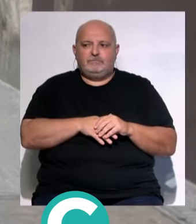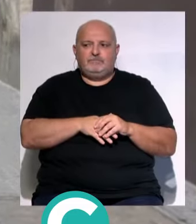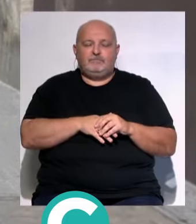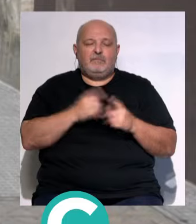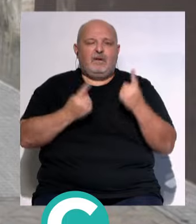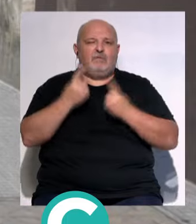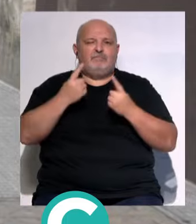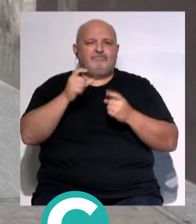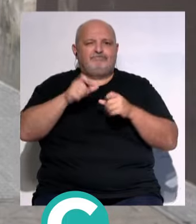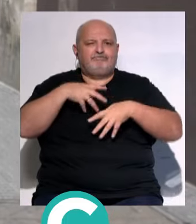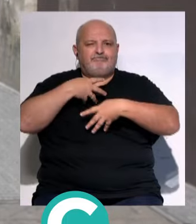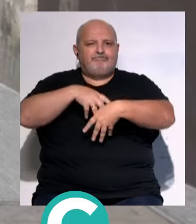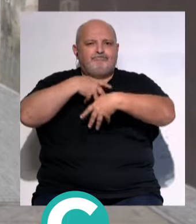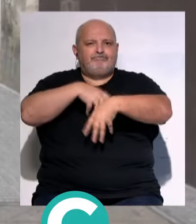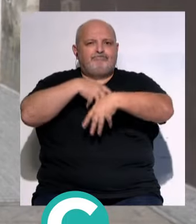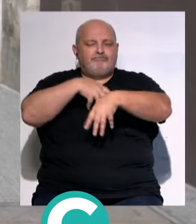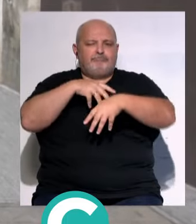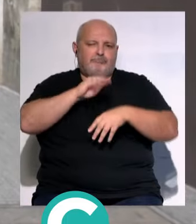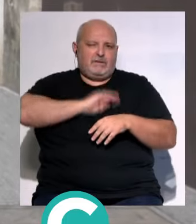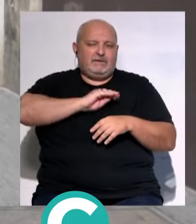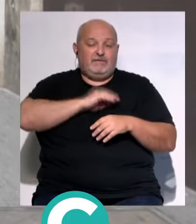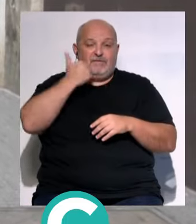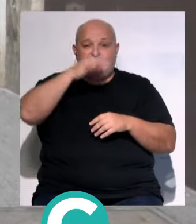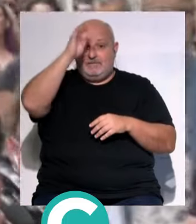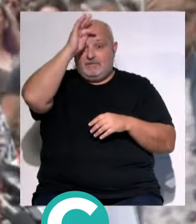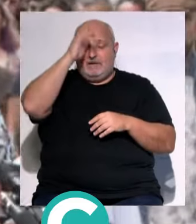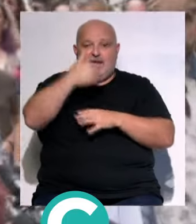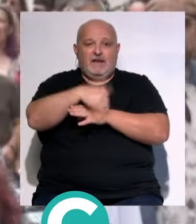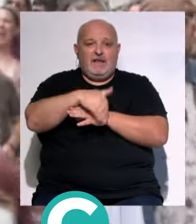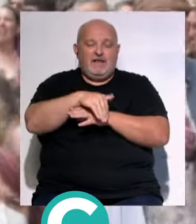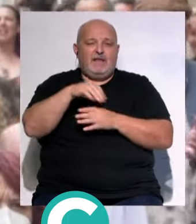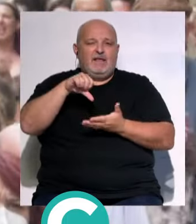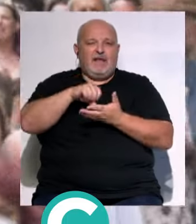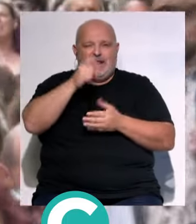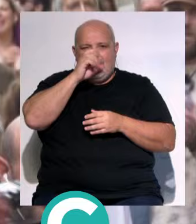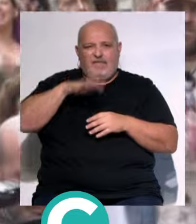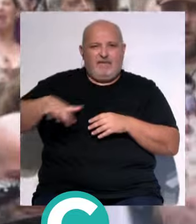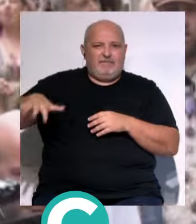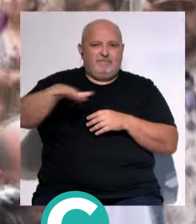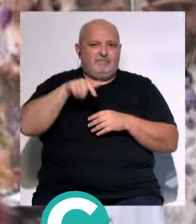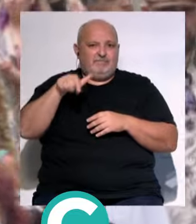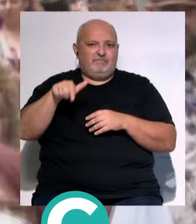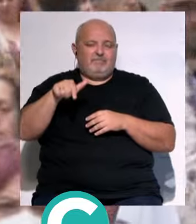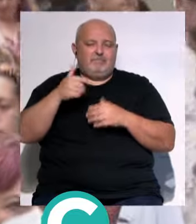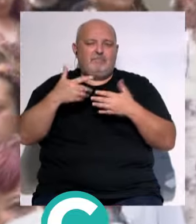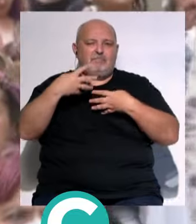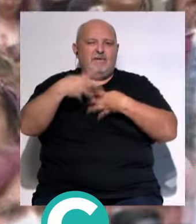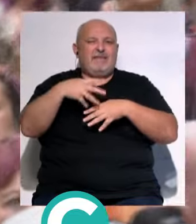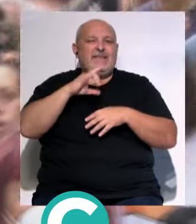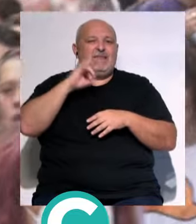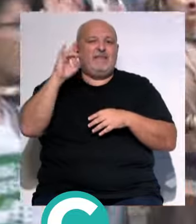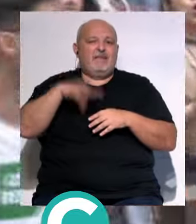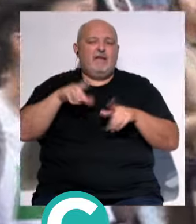Varios centenares de personas recorrieron este fin de semana... ...las calles del casco histórico de la ciudad... ...en la manifestación